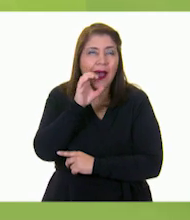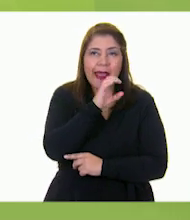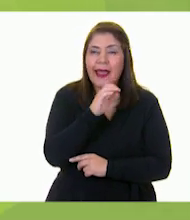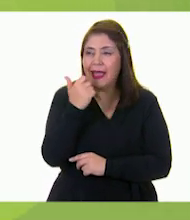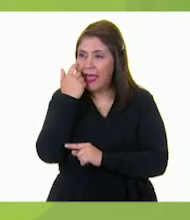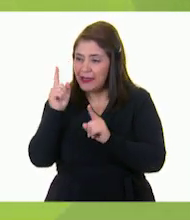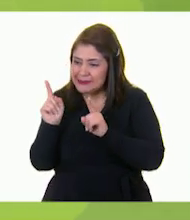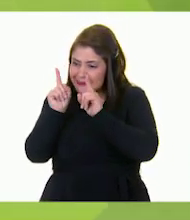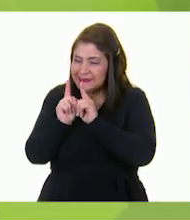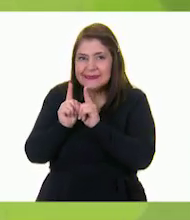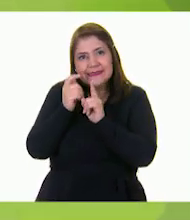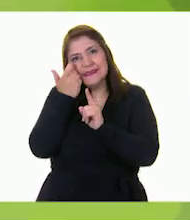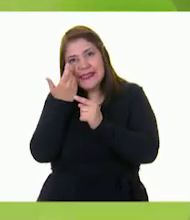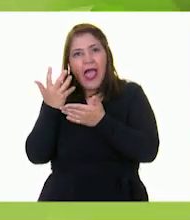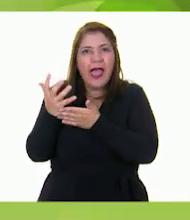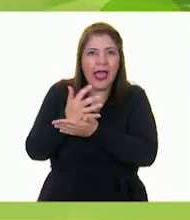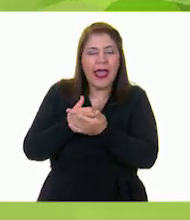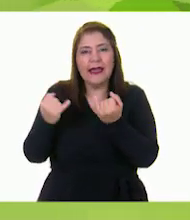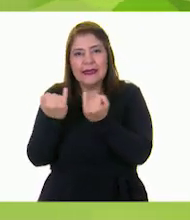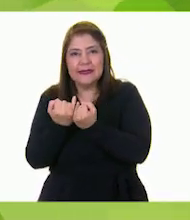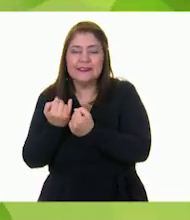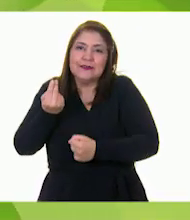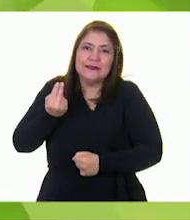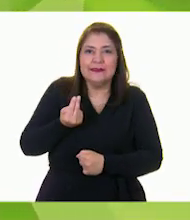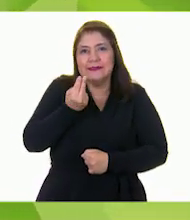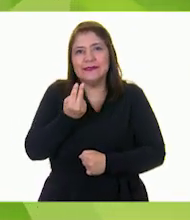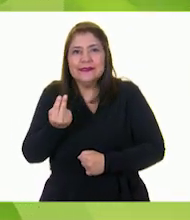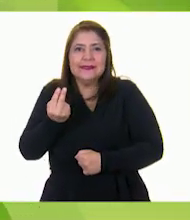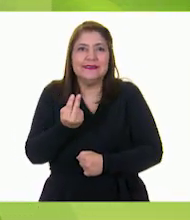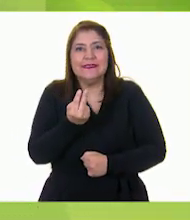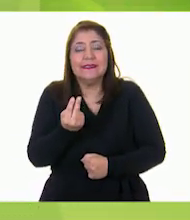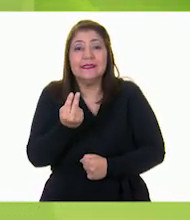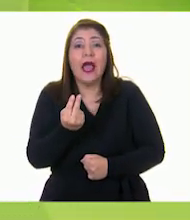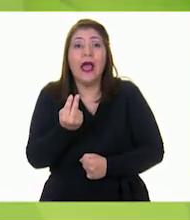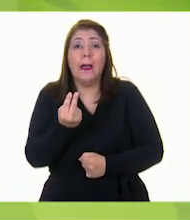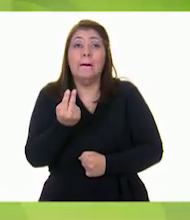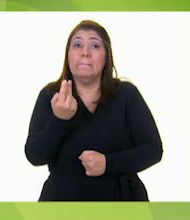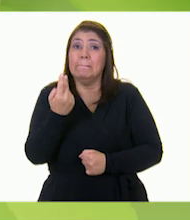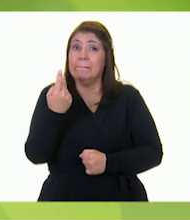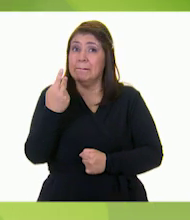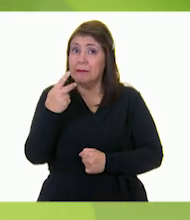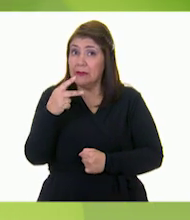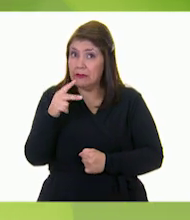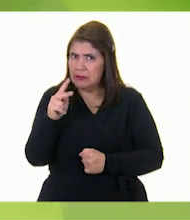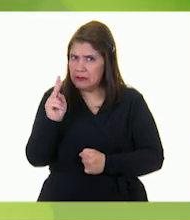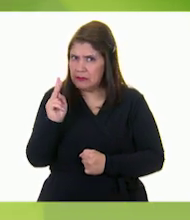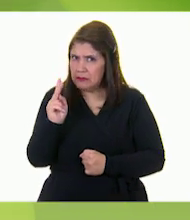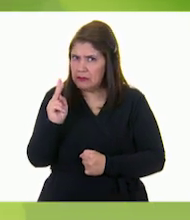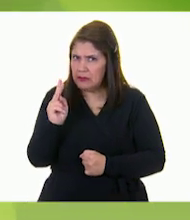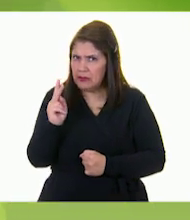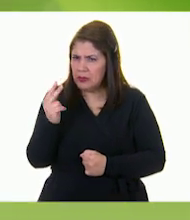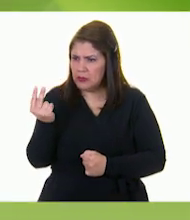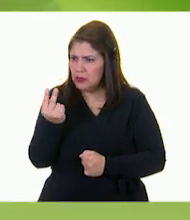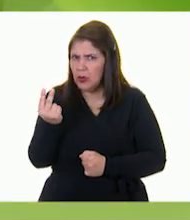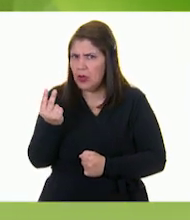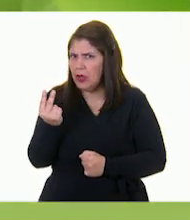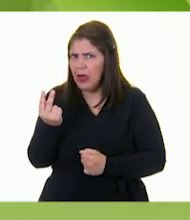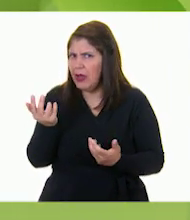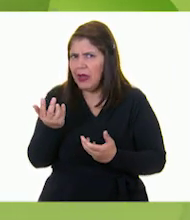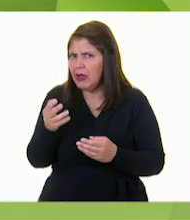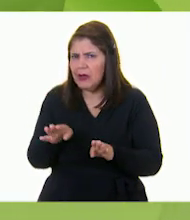lo mismo que él. Así que decidió acompañarlo. Pero, ¿cómo podrían lograrlo?